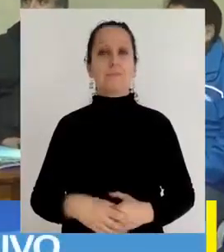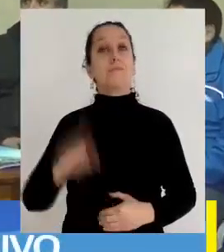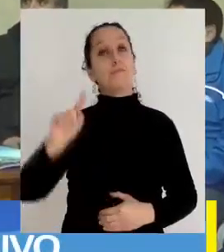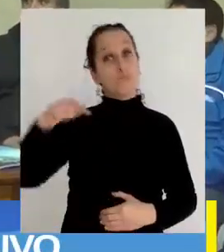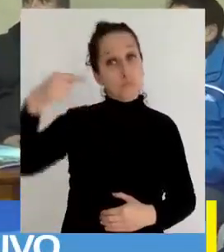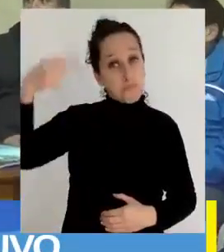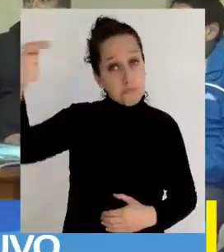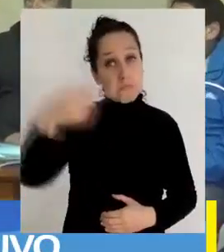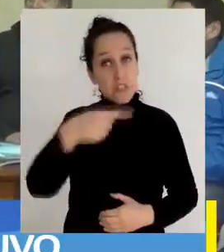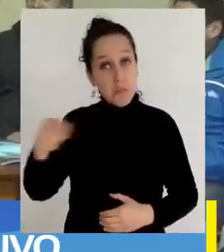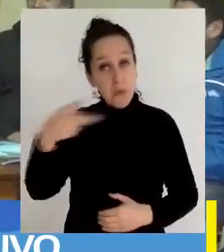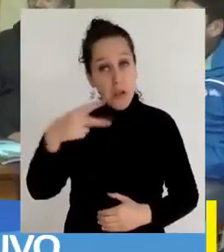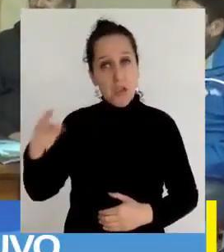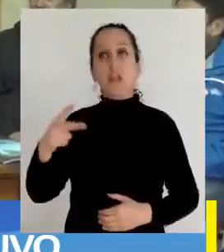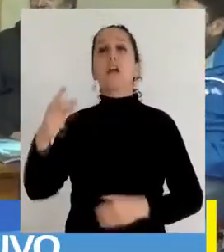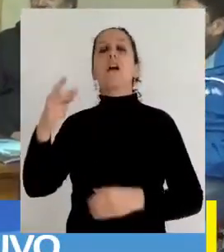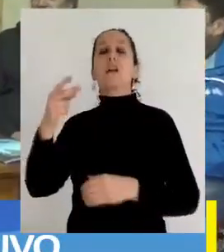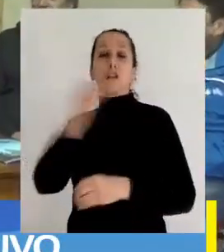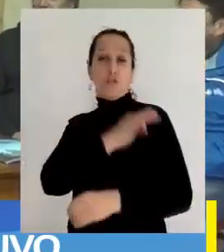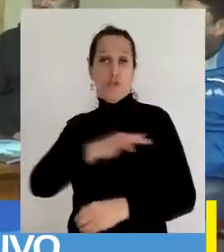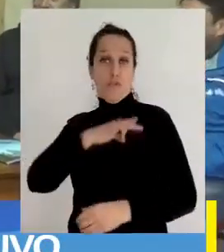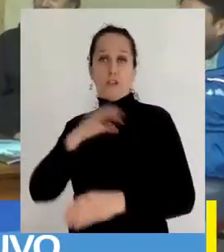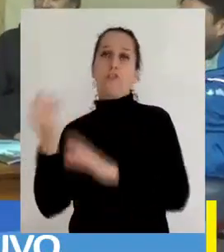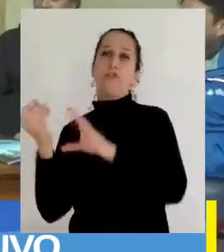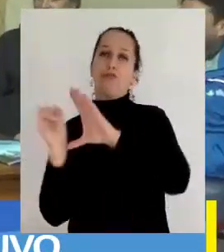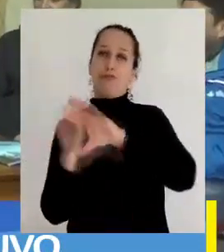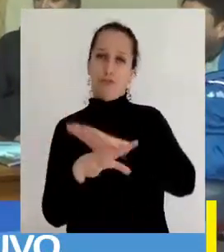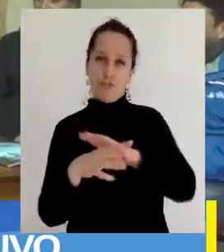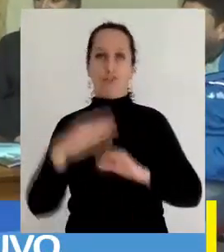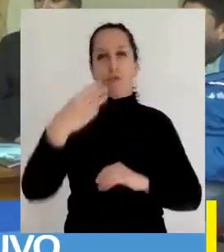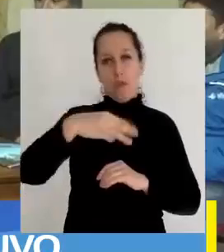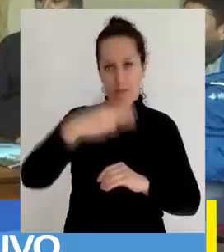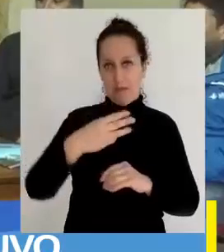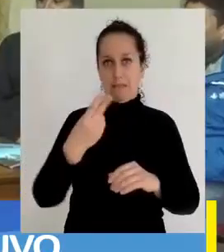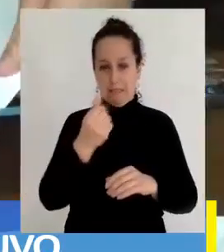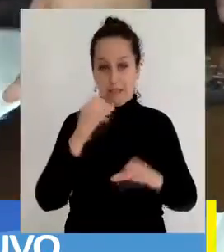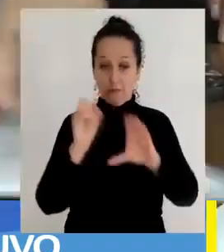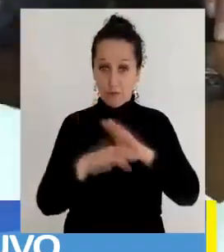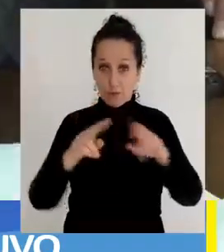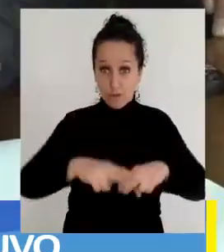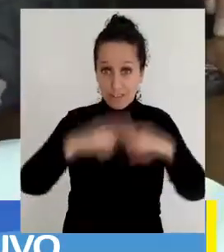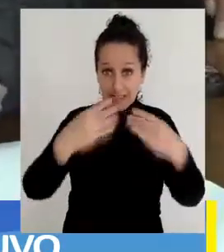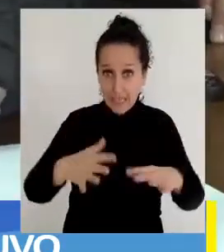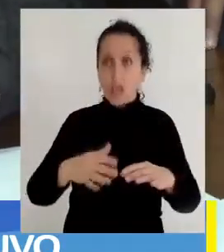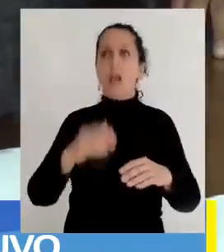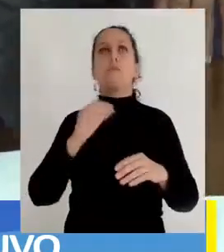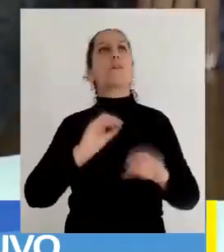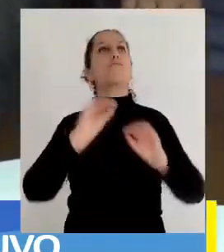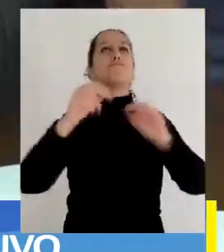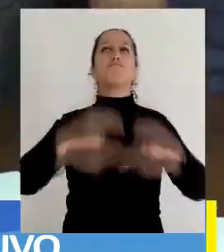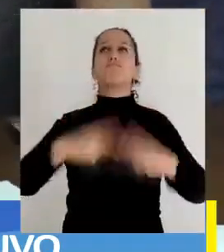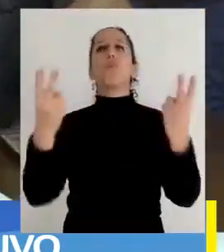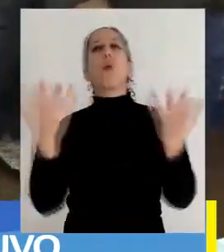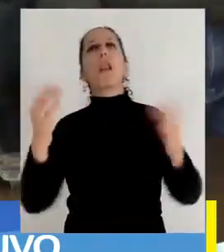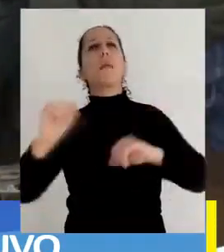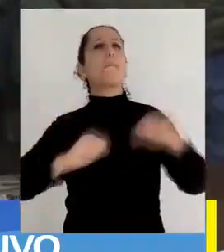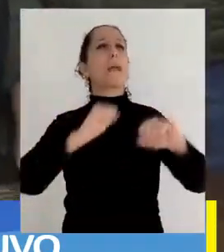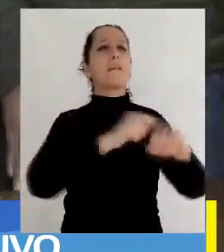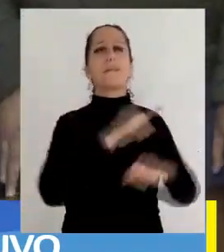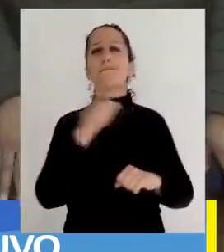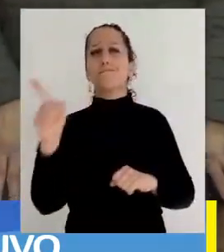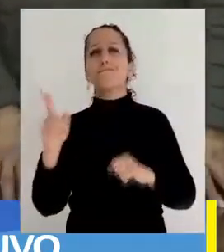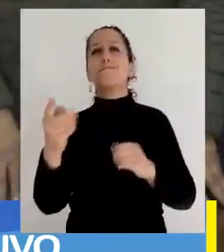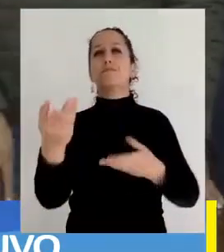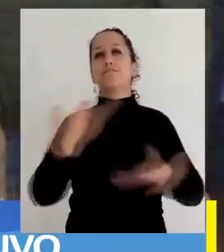próximas semanas, el Gore Bio Bio transferirá los recursos al municipio para que pueda llamar a licitación y, en los próximos meses, ya tener